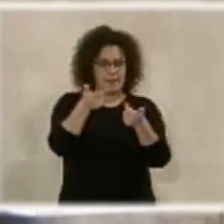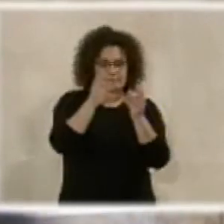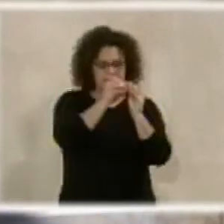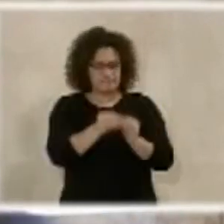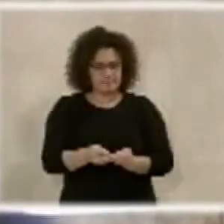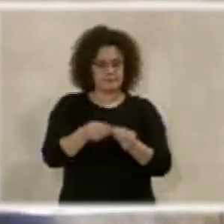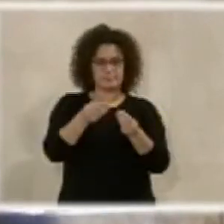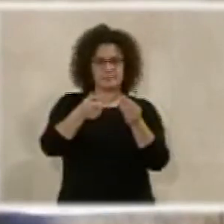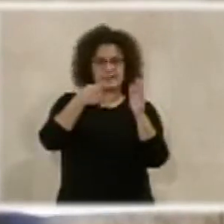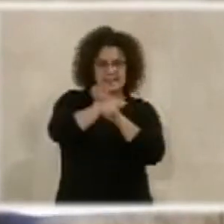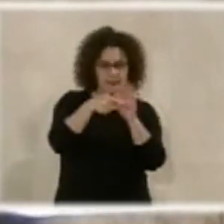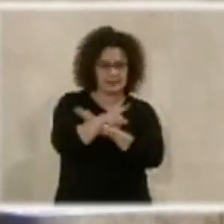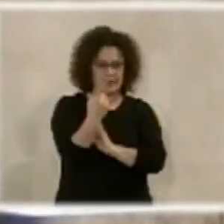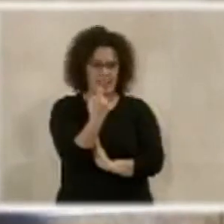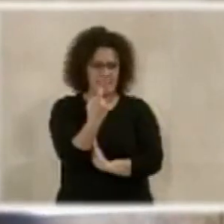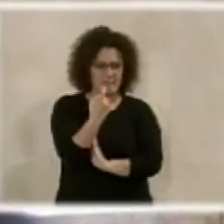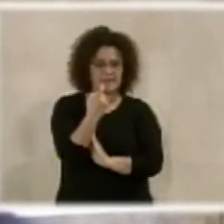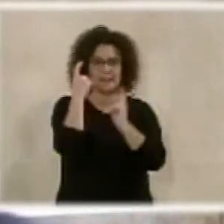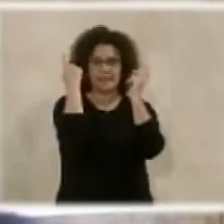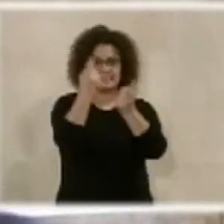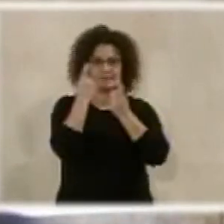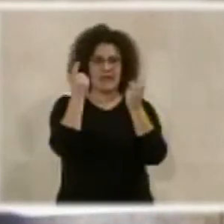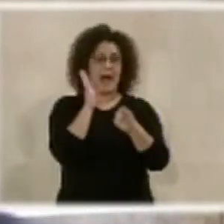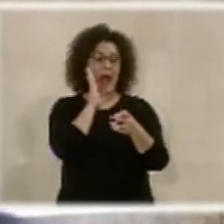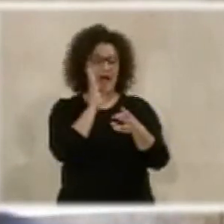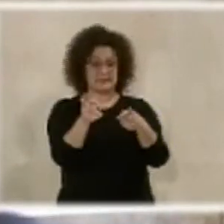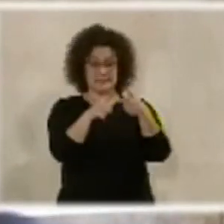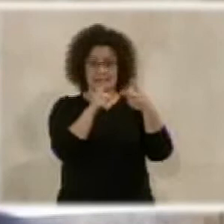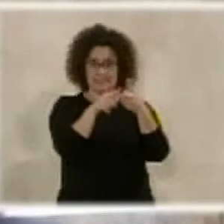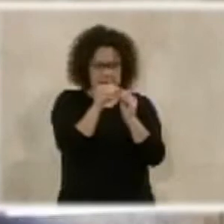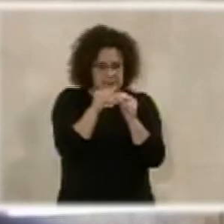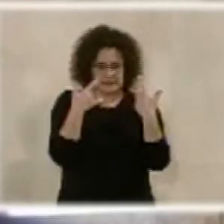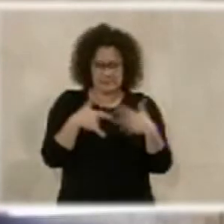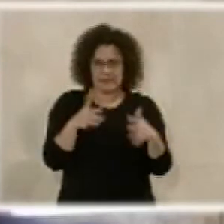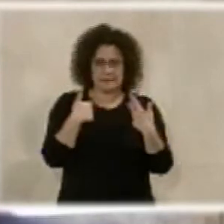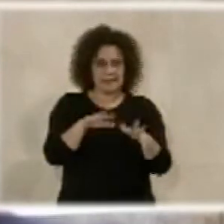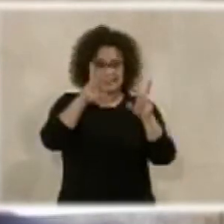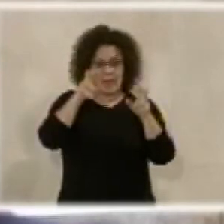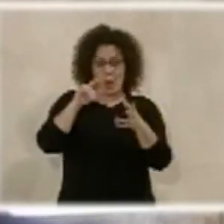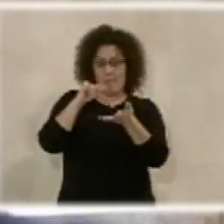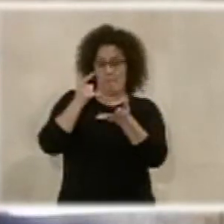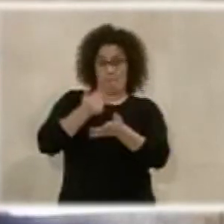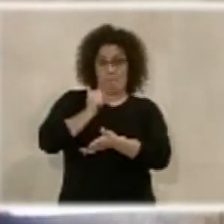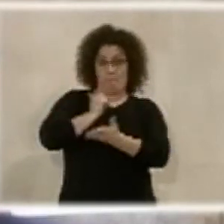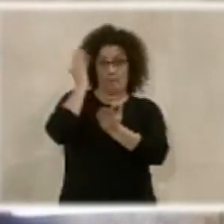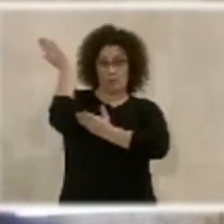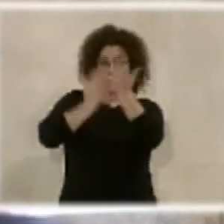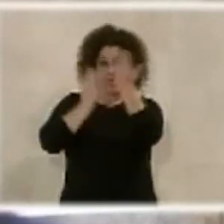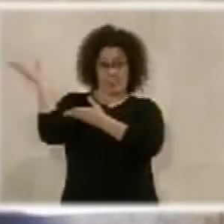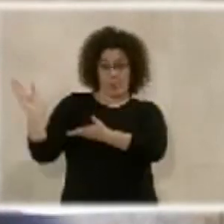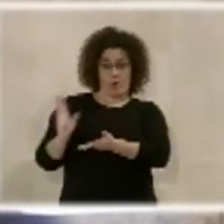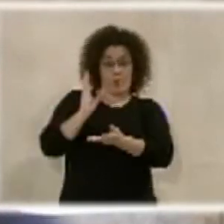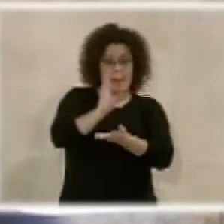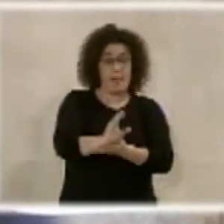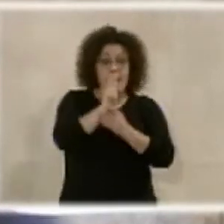para incluir la financiación de las actuaciones descritas en el párrafo anterior dentro de los programas de subvenciones y aportaciones que cada